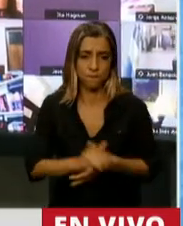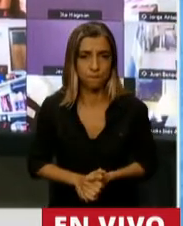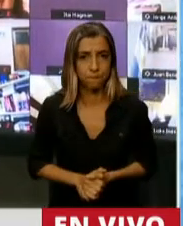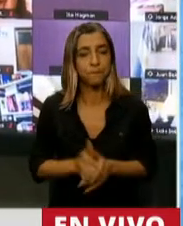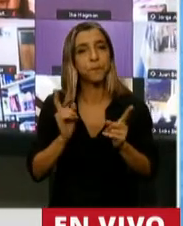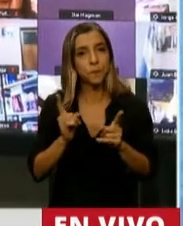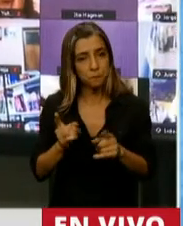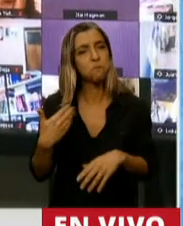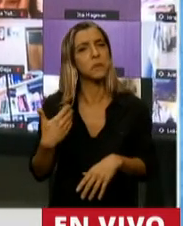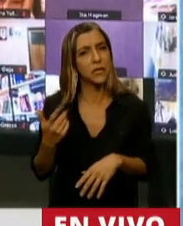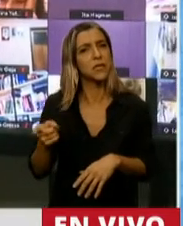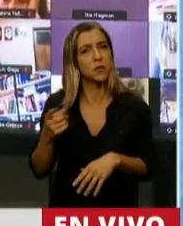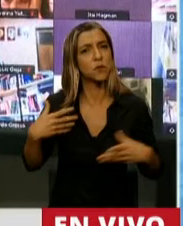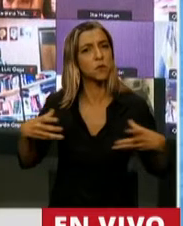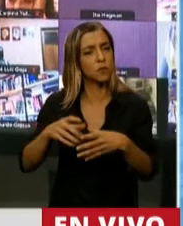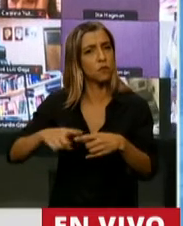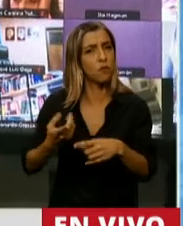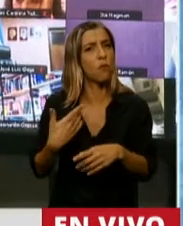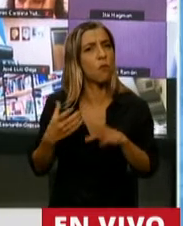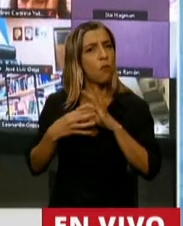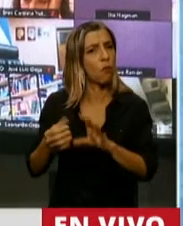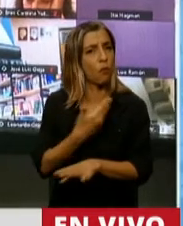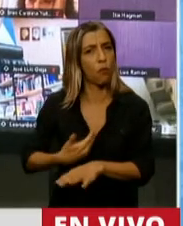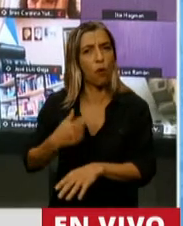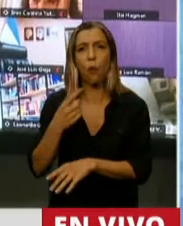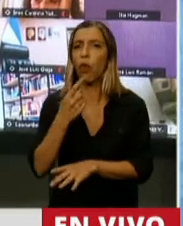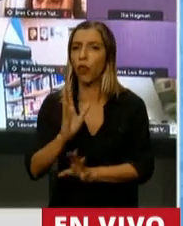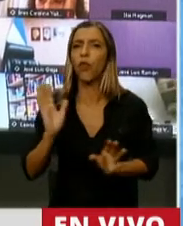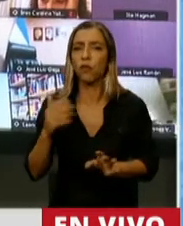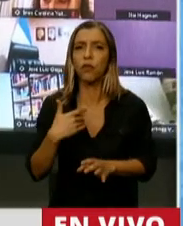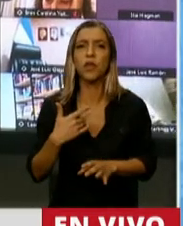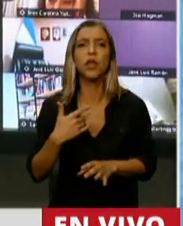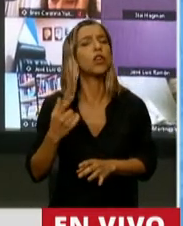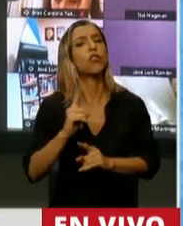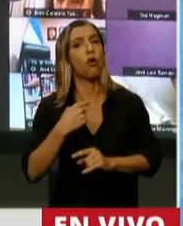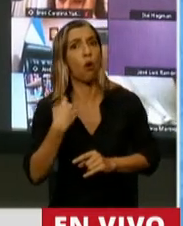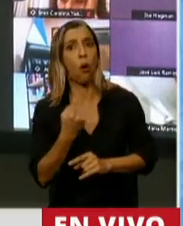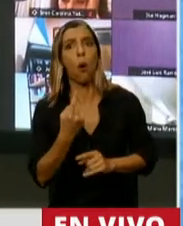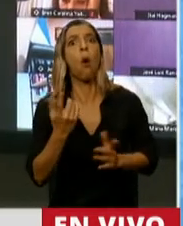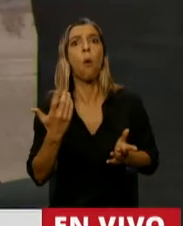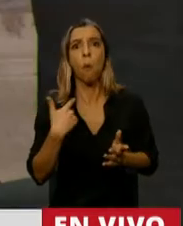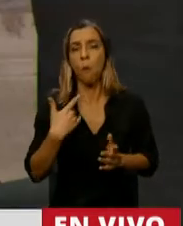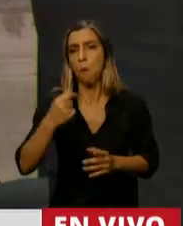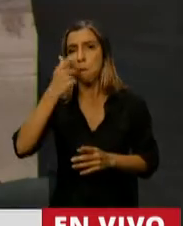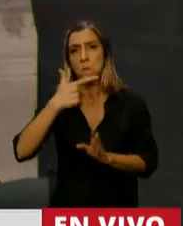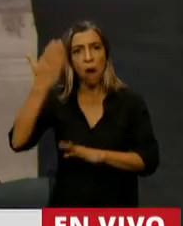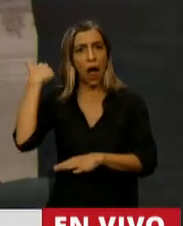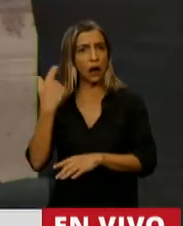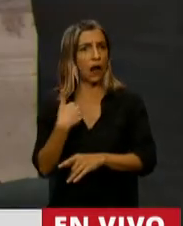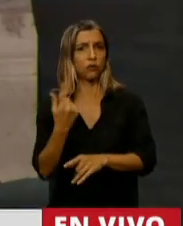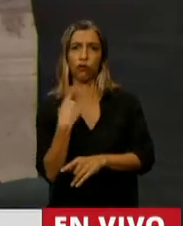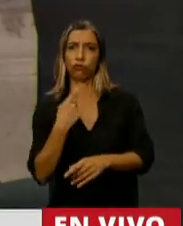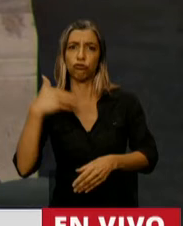también hace unos días nos dijo, yo no le aprobé al presidente Macri un presupuesto. Y desde que comenzamos esta